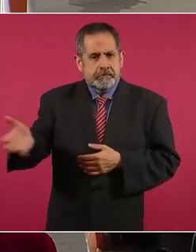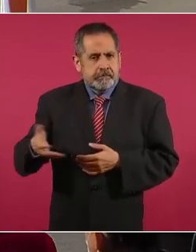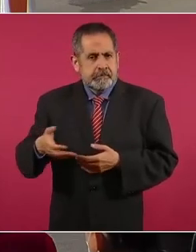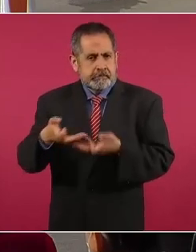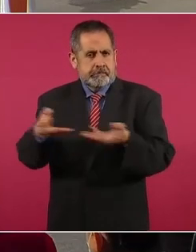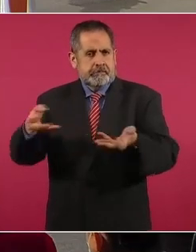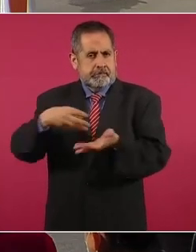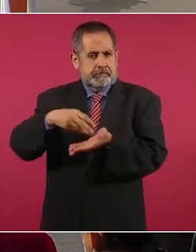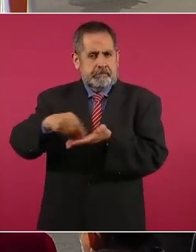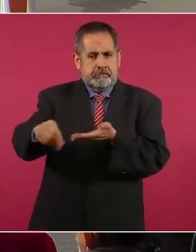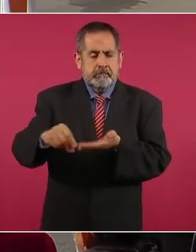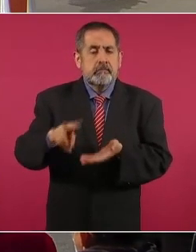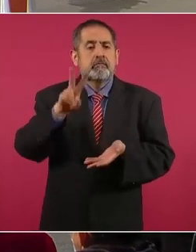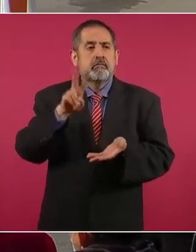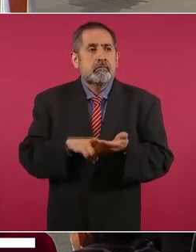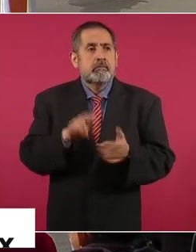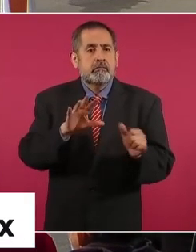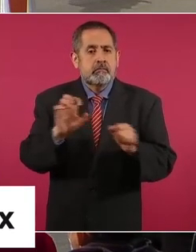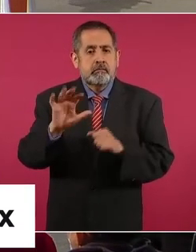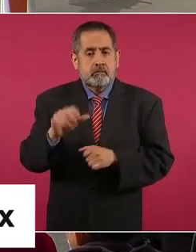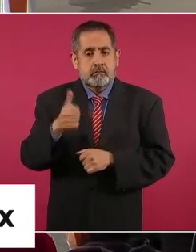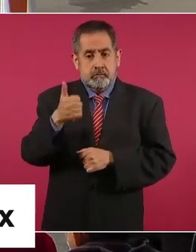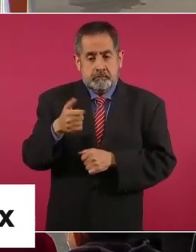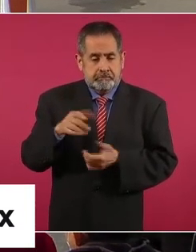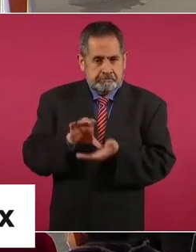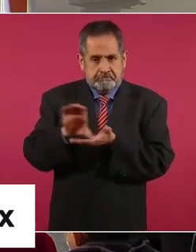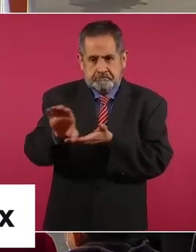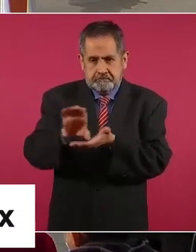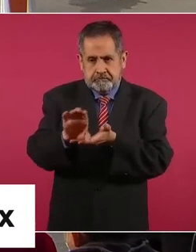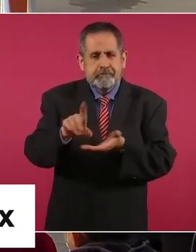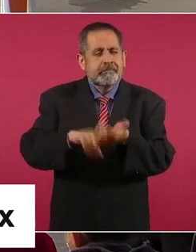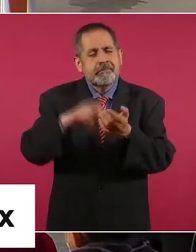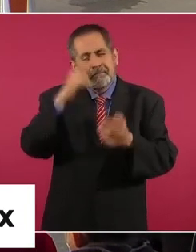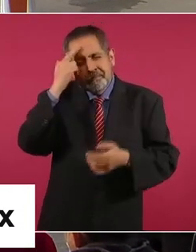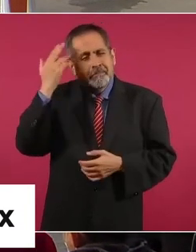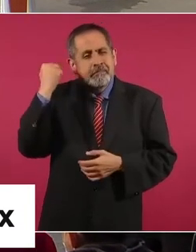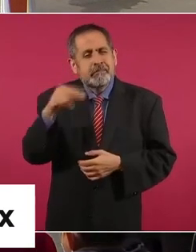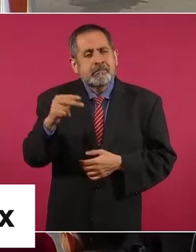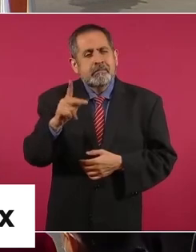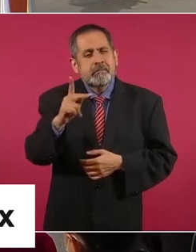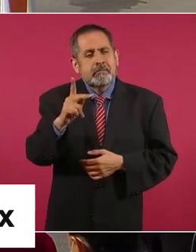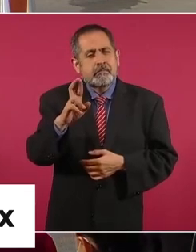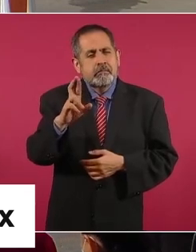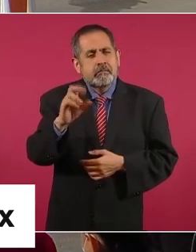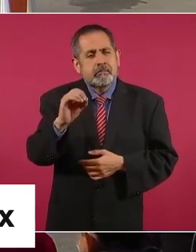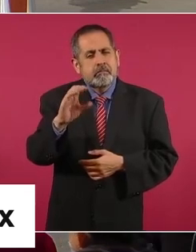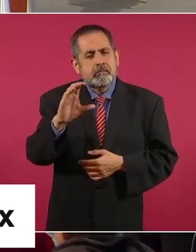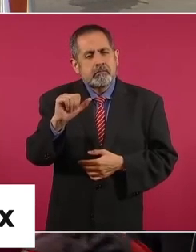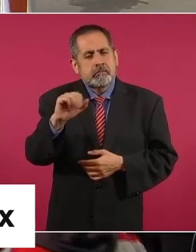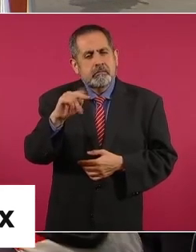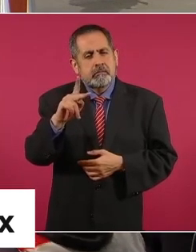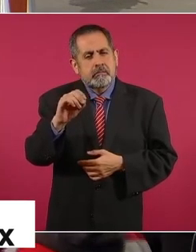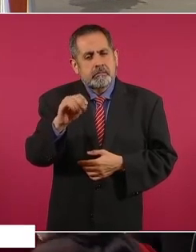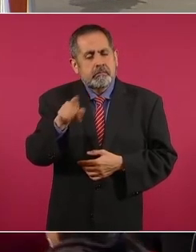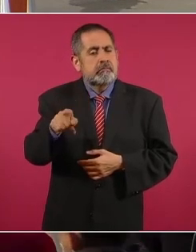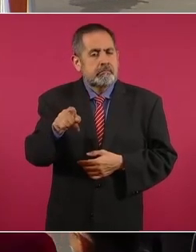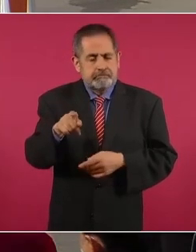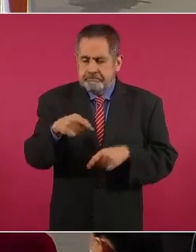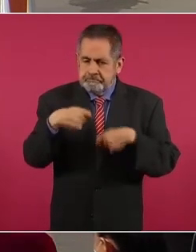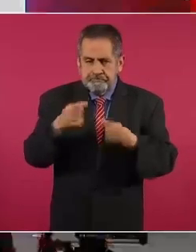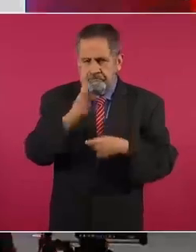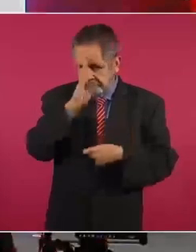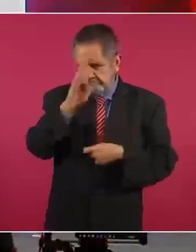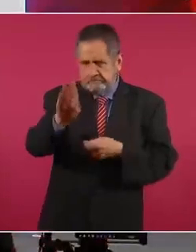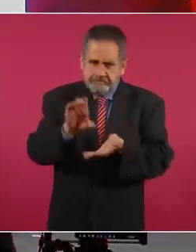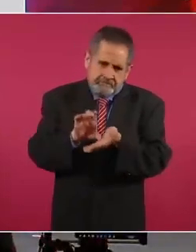656, lo que era antes el llamado procampo, se le entrega de manera